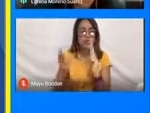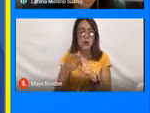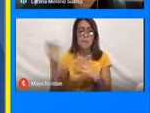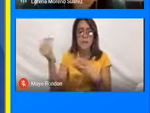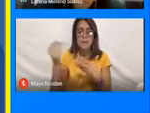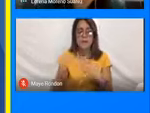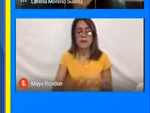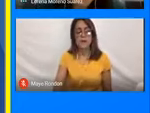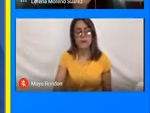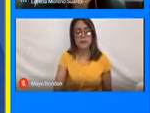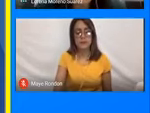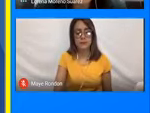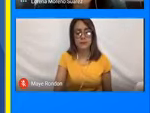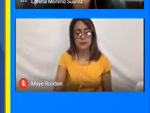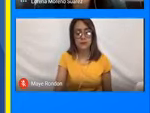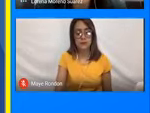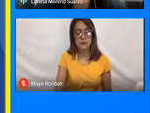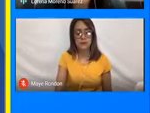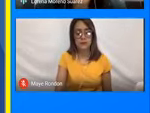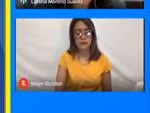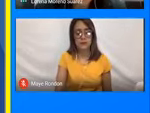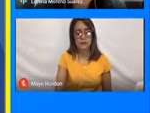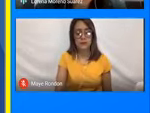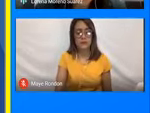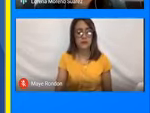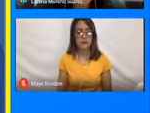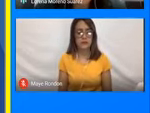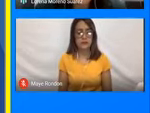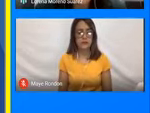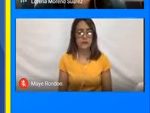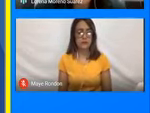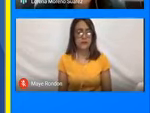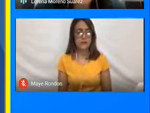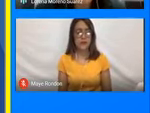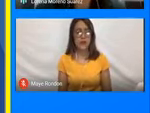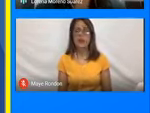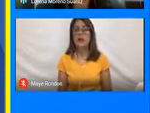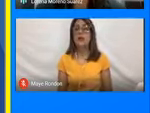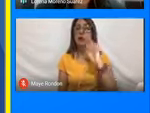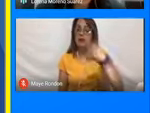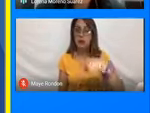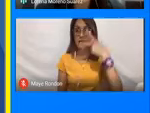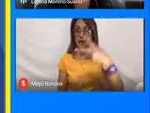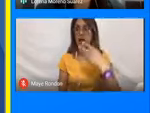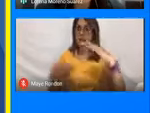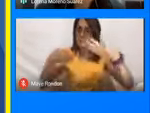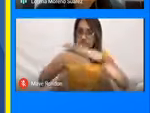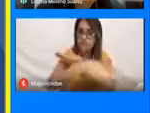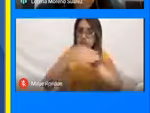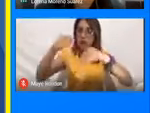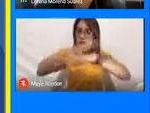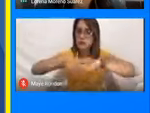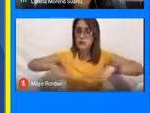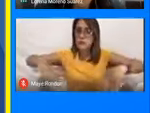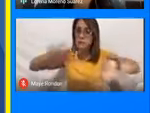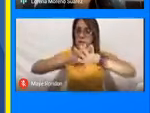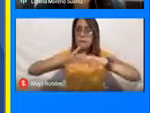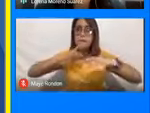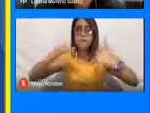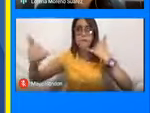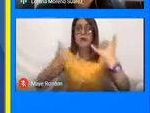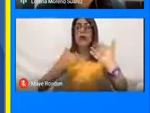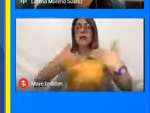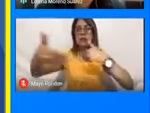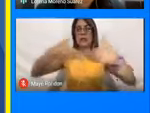en el punto anterior. ¿Listo? Y un acceso efectivo a instalaciones y